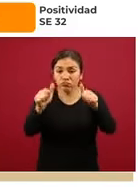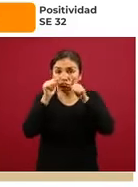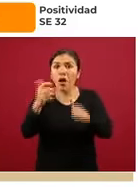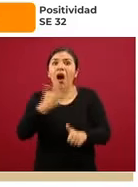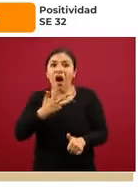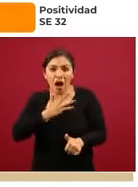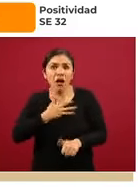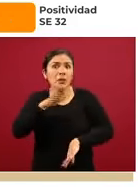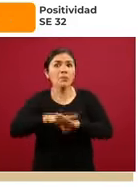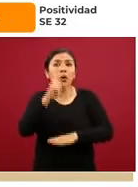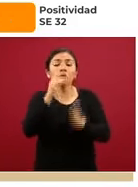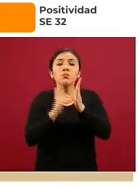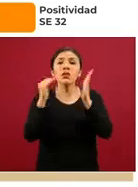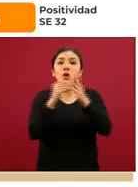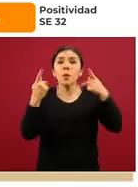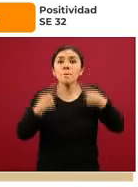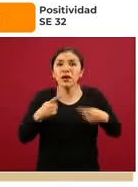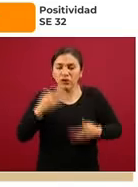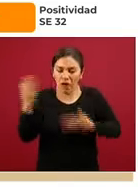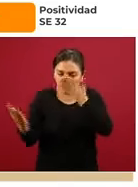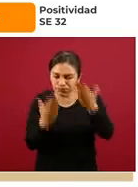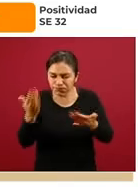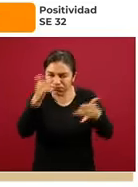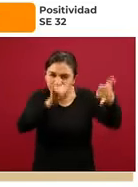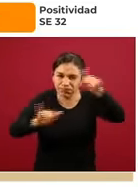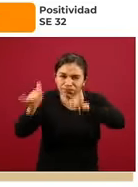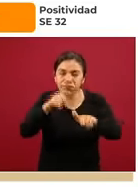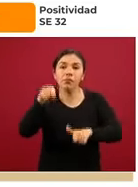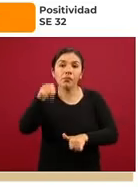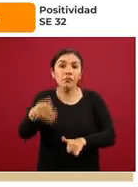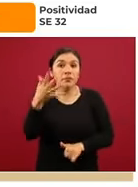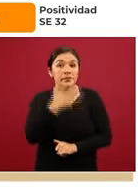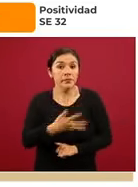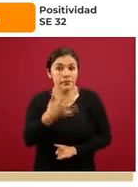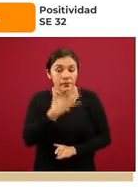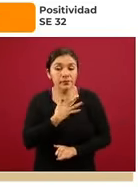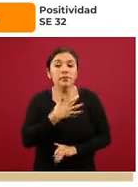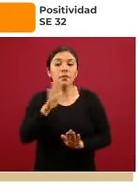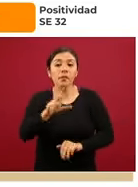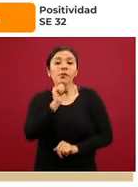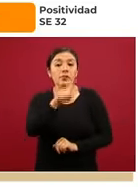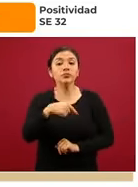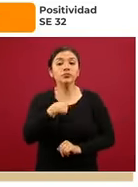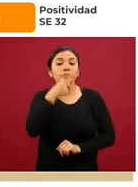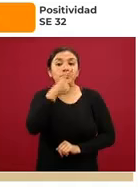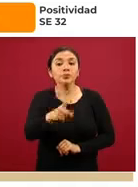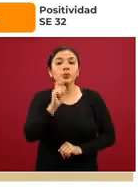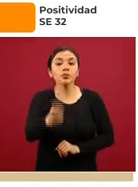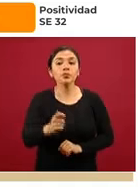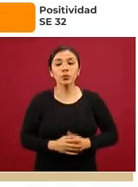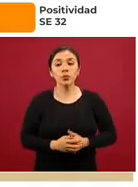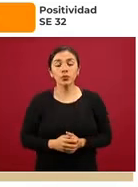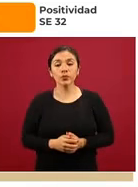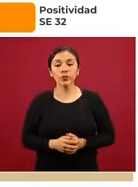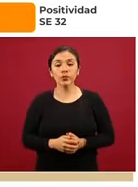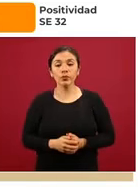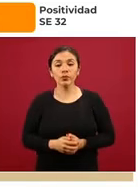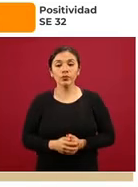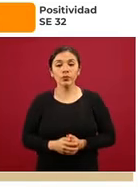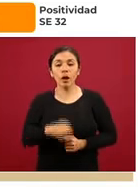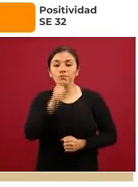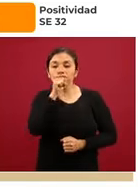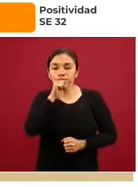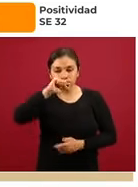más de un millón de personas estudiadas. También quiero comentarles que en nuestro